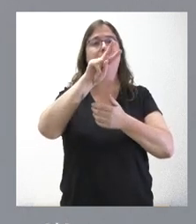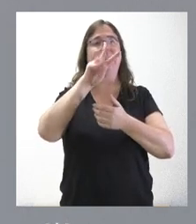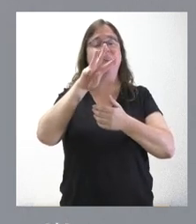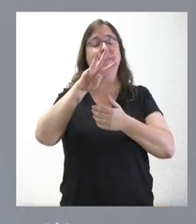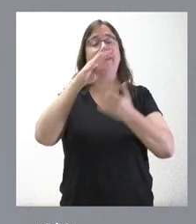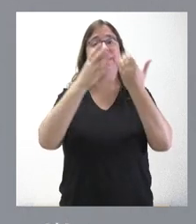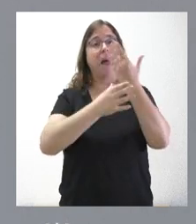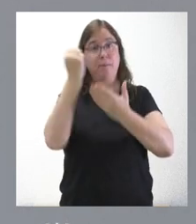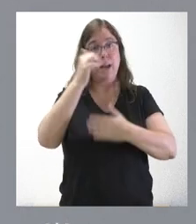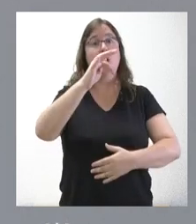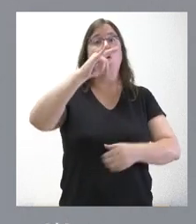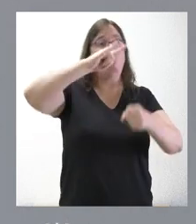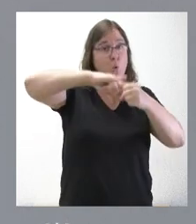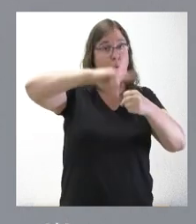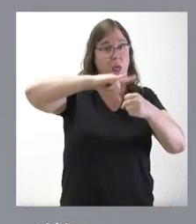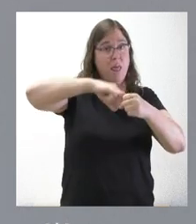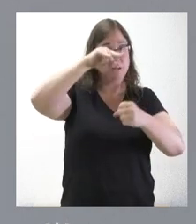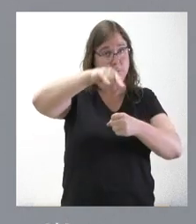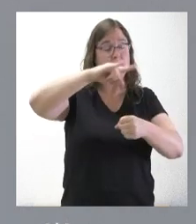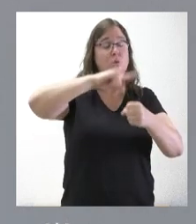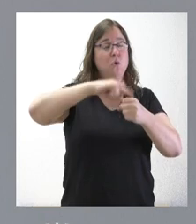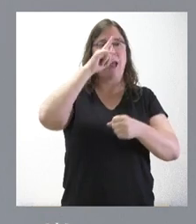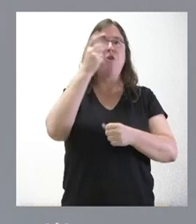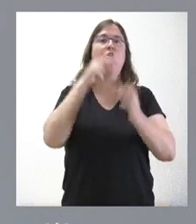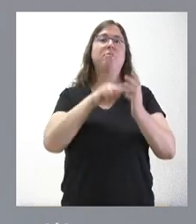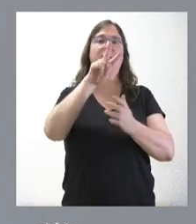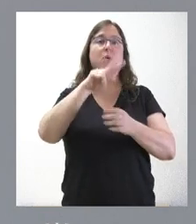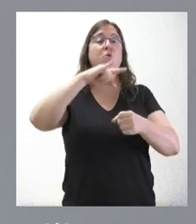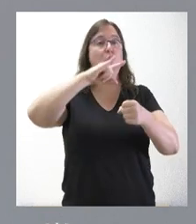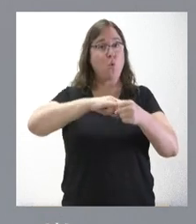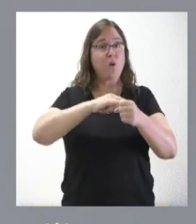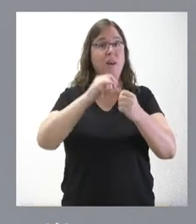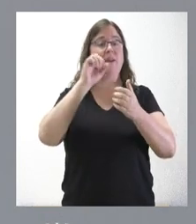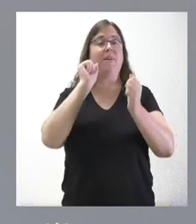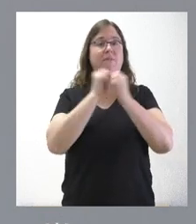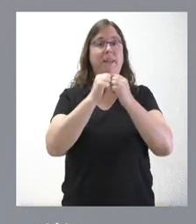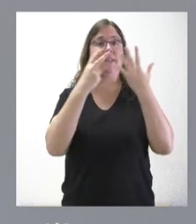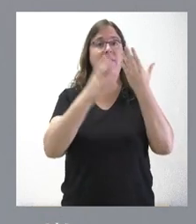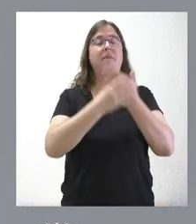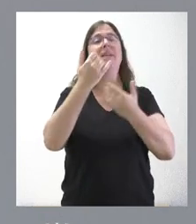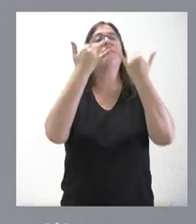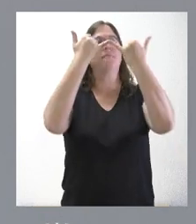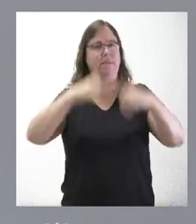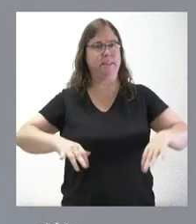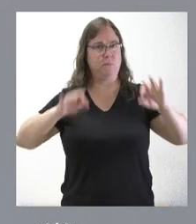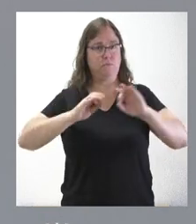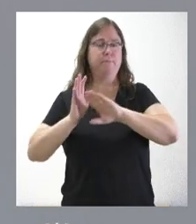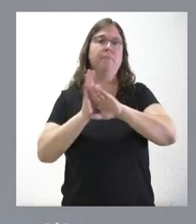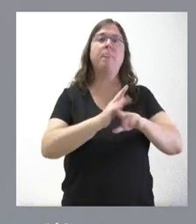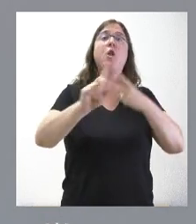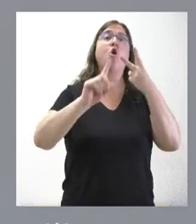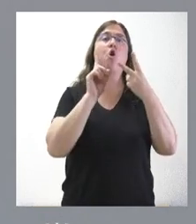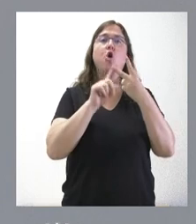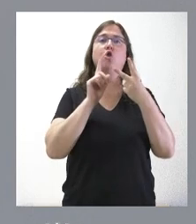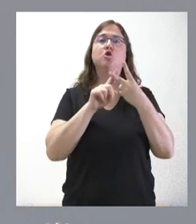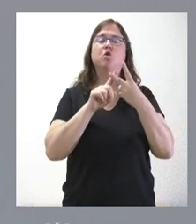que no es domingo, como es este año 23, el año 24 es lunes, será festivo, uno de dos festivos será ese día. Y el otro corresponderá